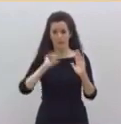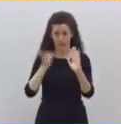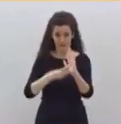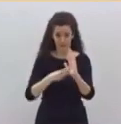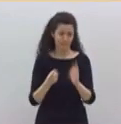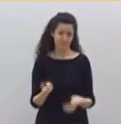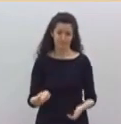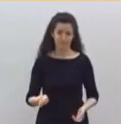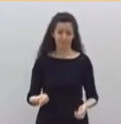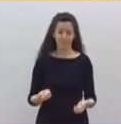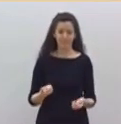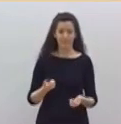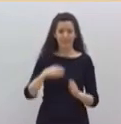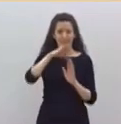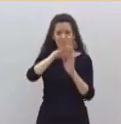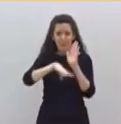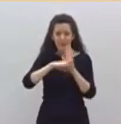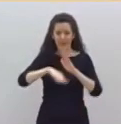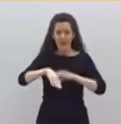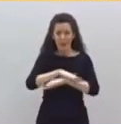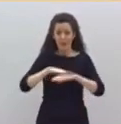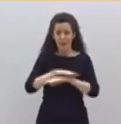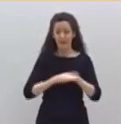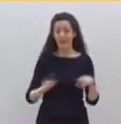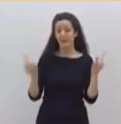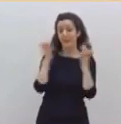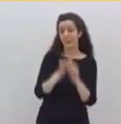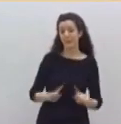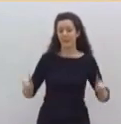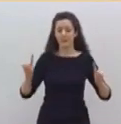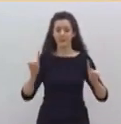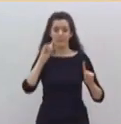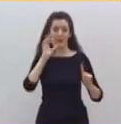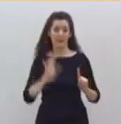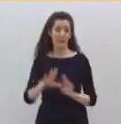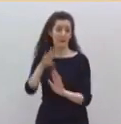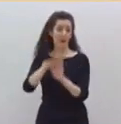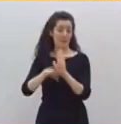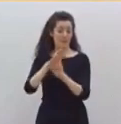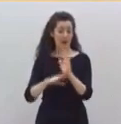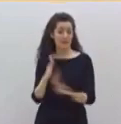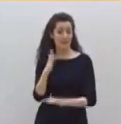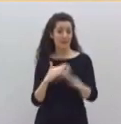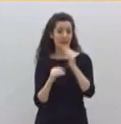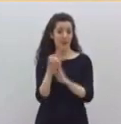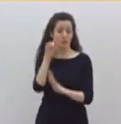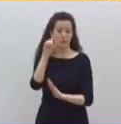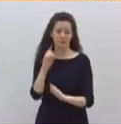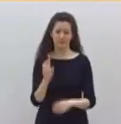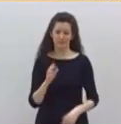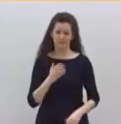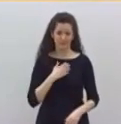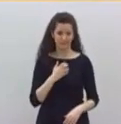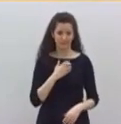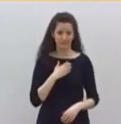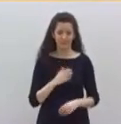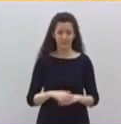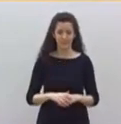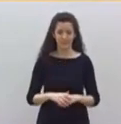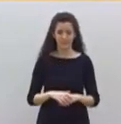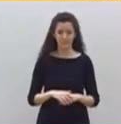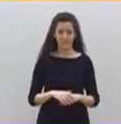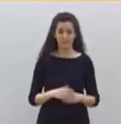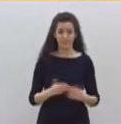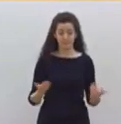de gobierno encubierto en un programa de reconstrucción. Por eso considero muy acerdado que haya aceptado nuestra propuesta de crear una